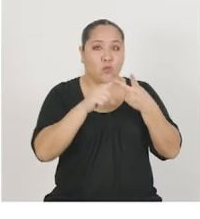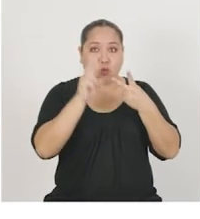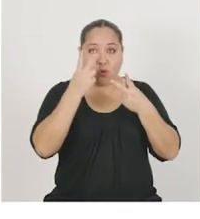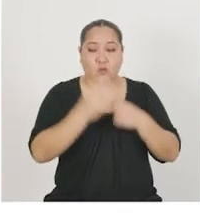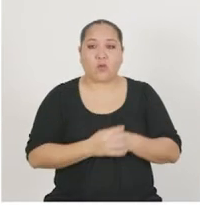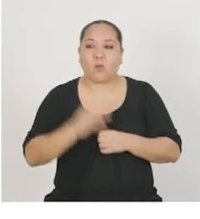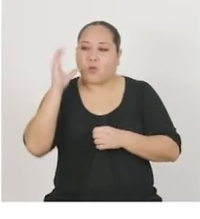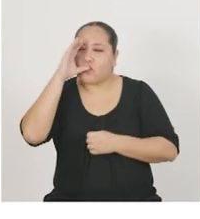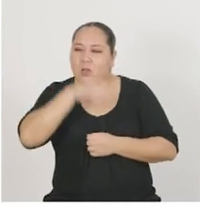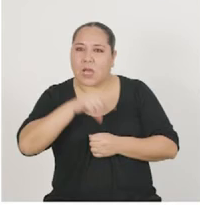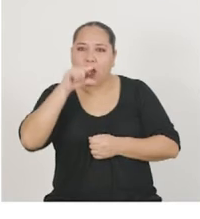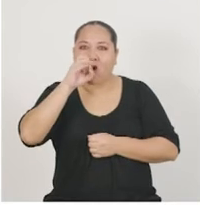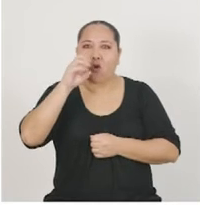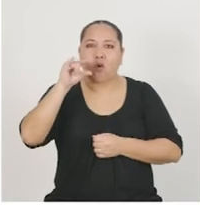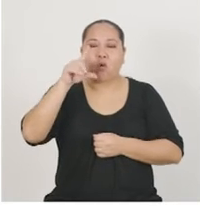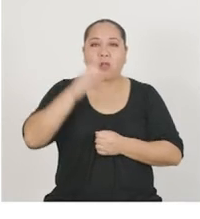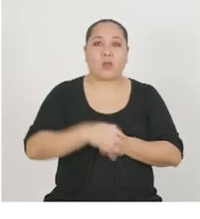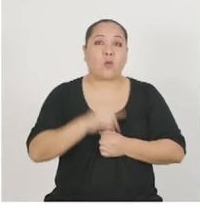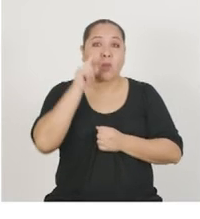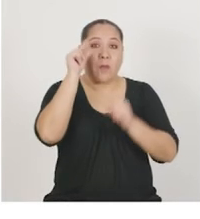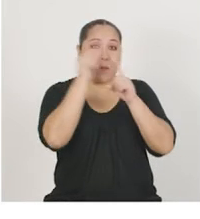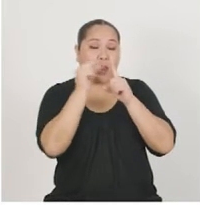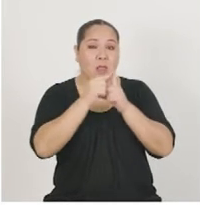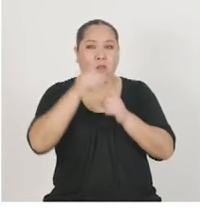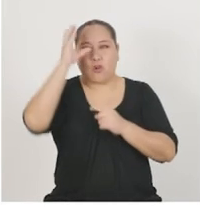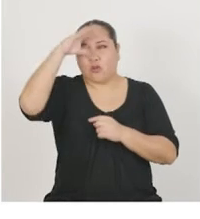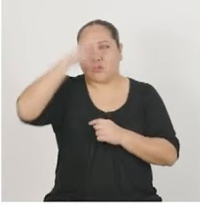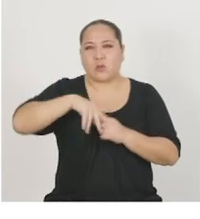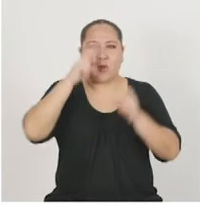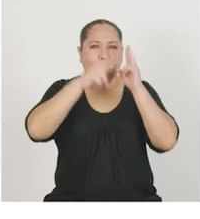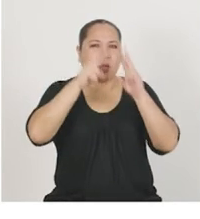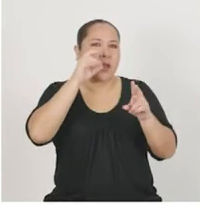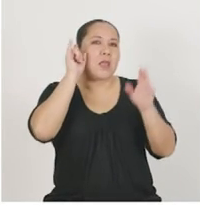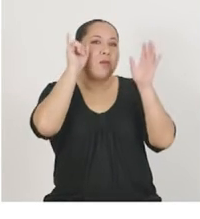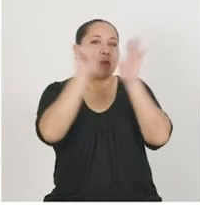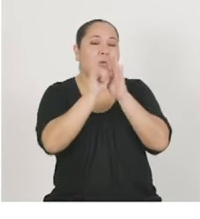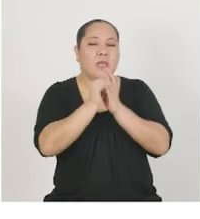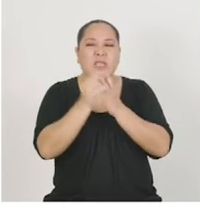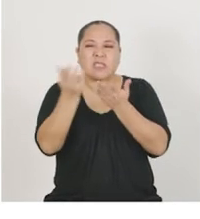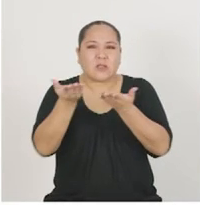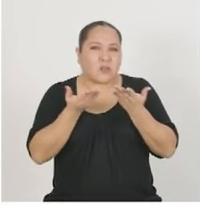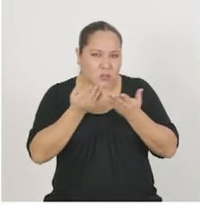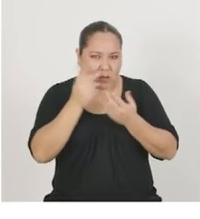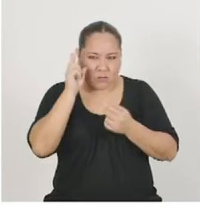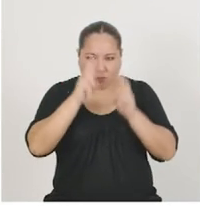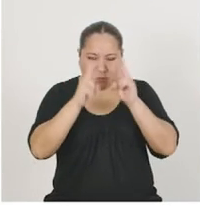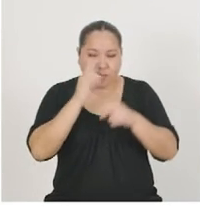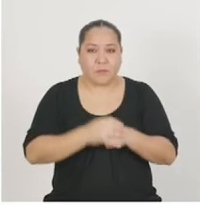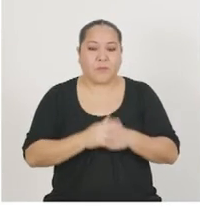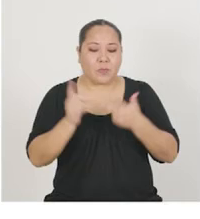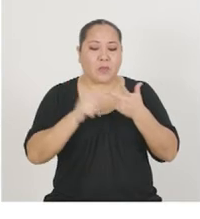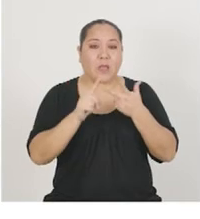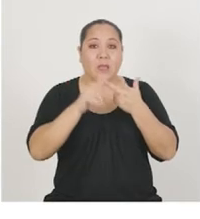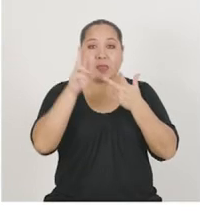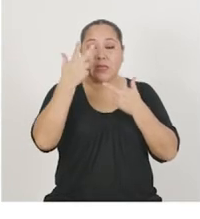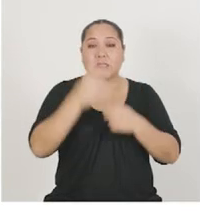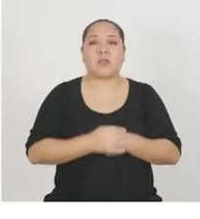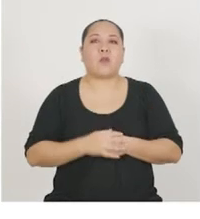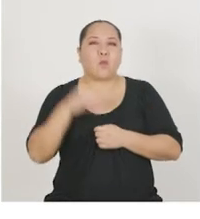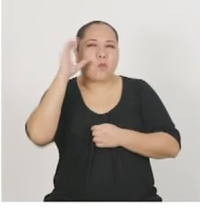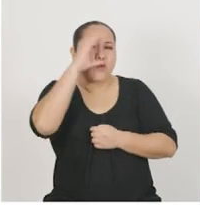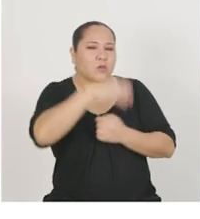2. Buscar en Google una palabra o concepto y ver las imágenes que nos propone el buscador. Paso 3.